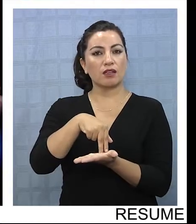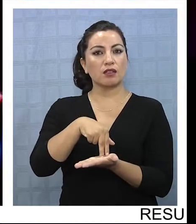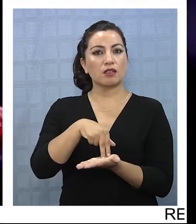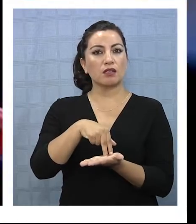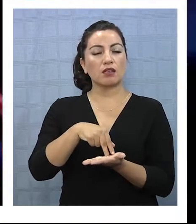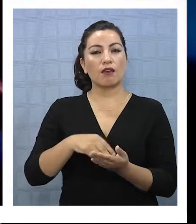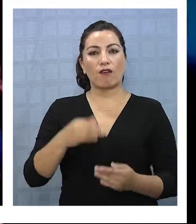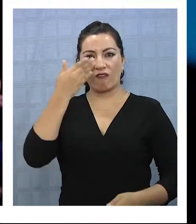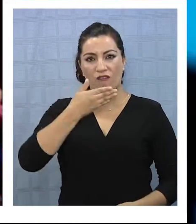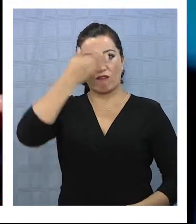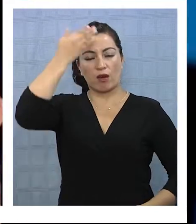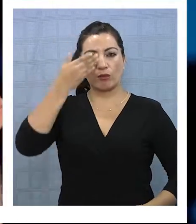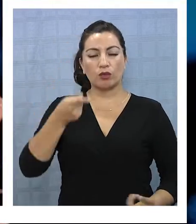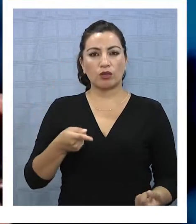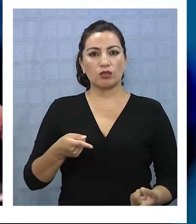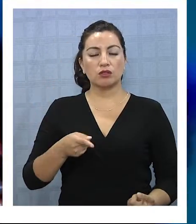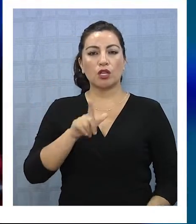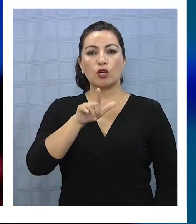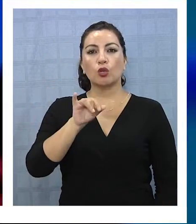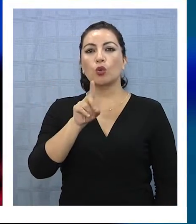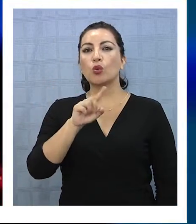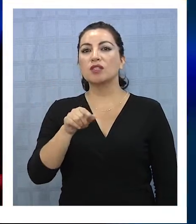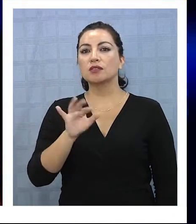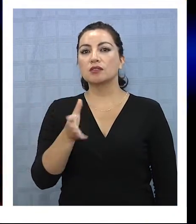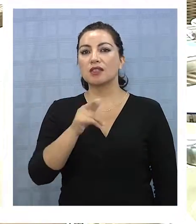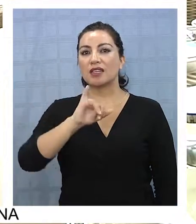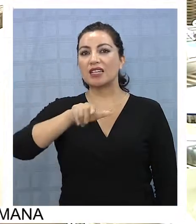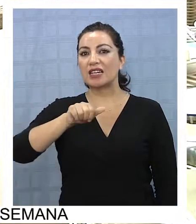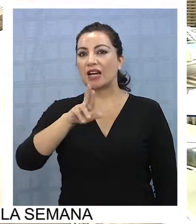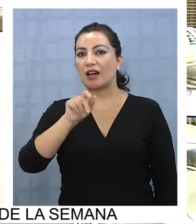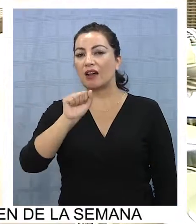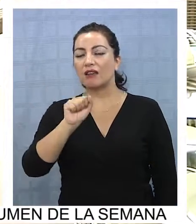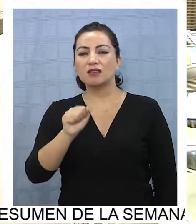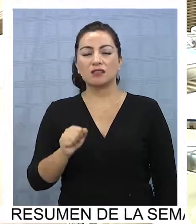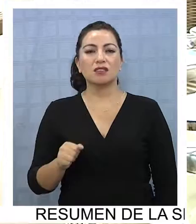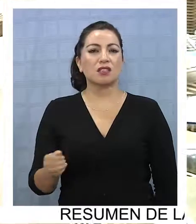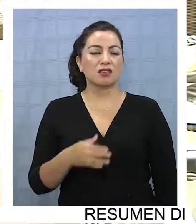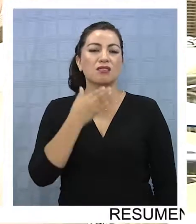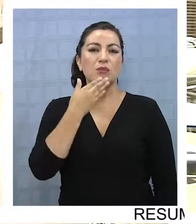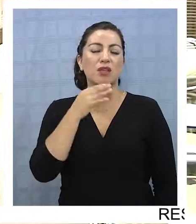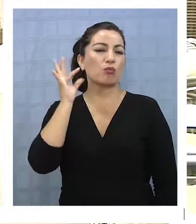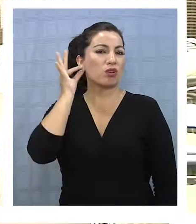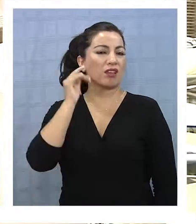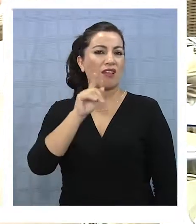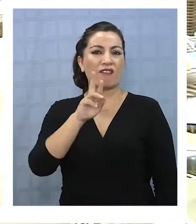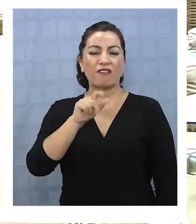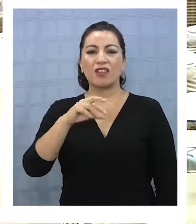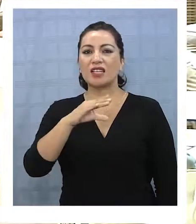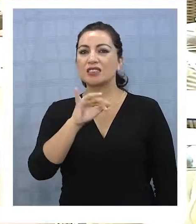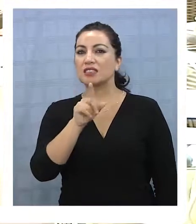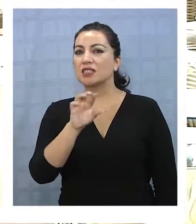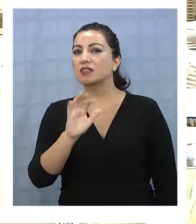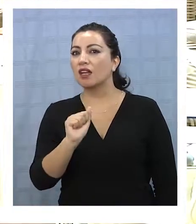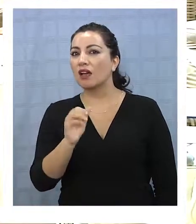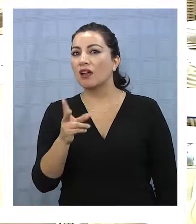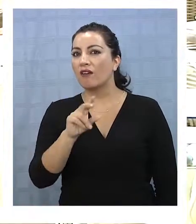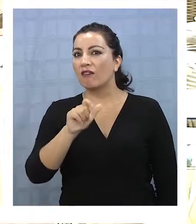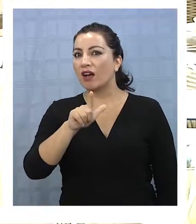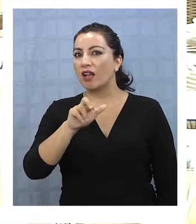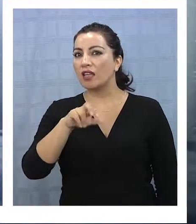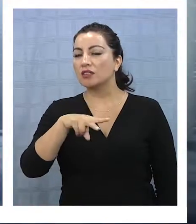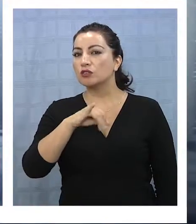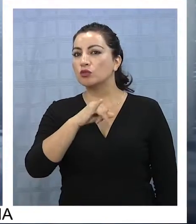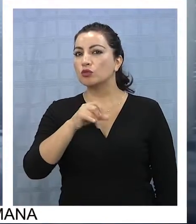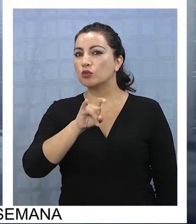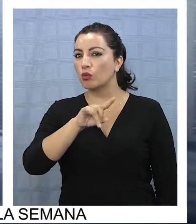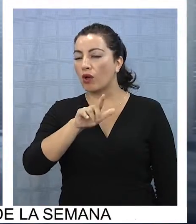estelar, a mí me gusta eso, ya sea Lucho Jara, ya sea la Francisca Valenzuela, ya sea la Javiera Mena, cualquier artista